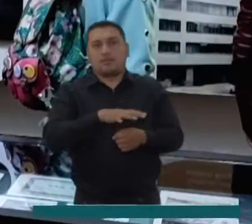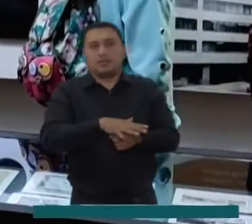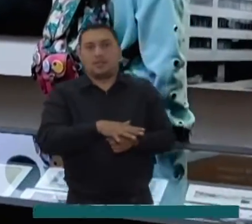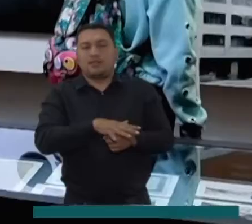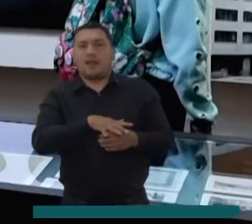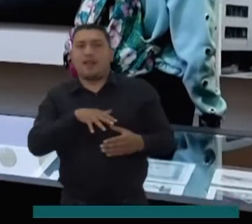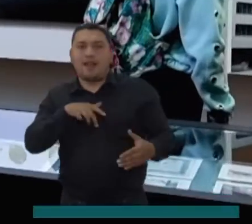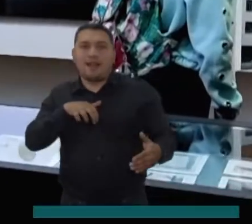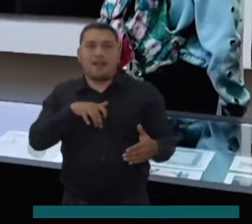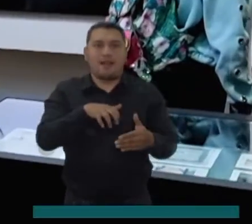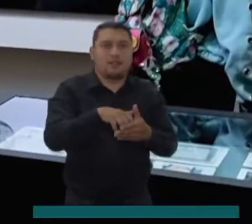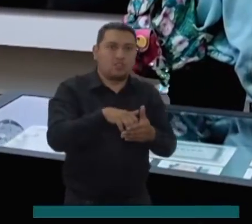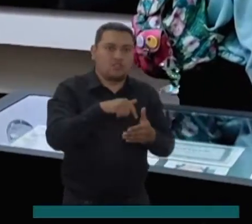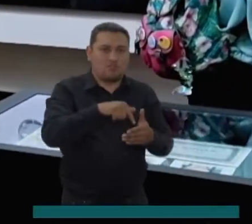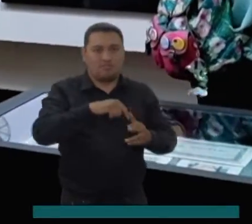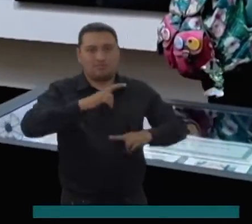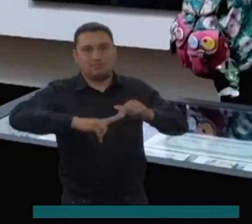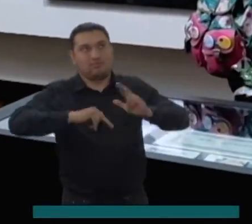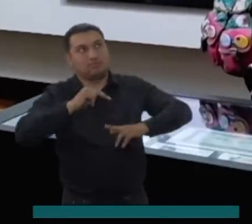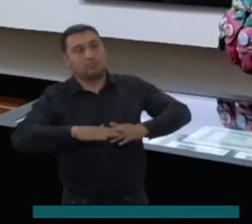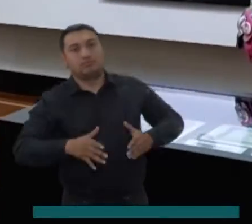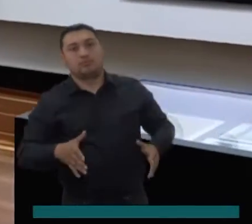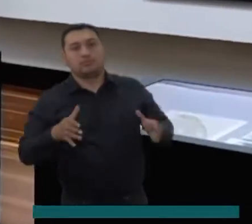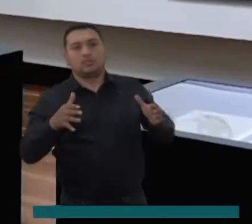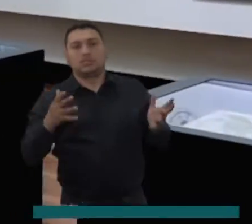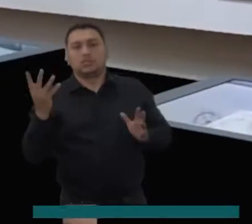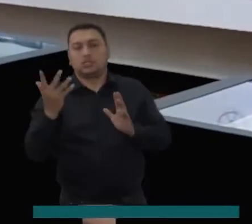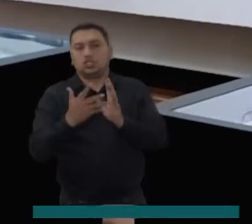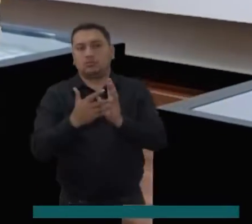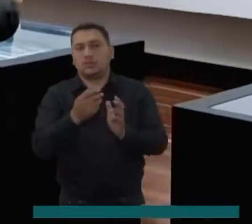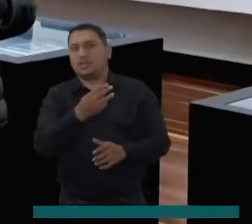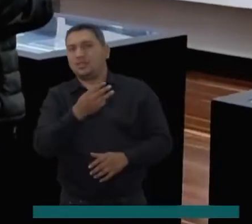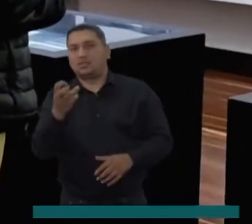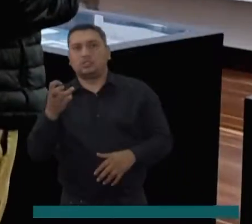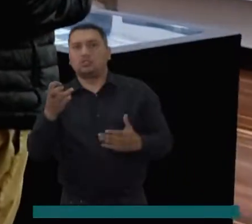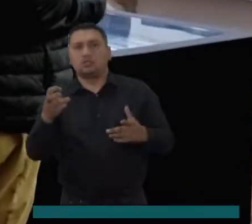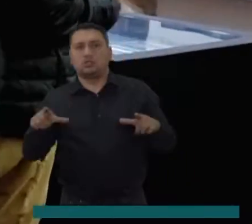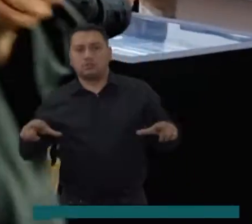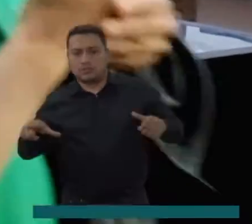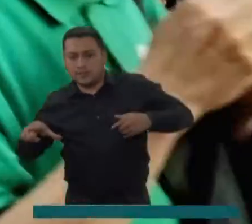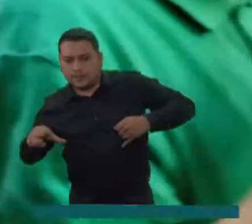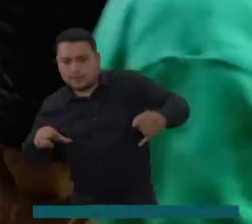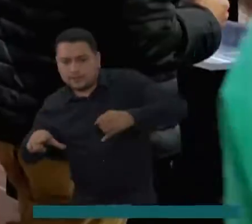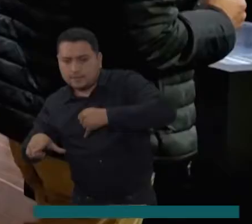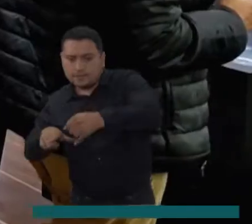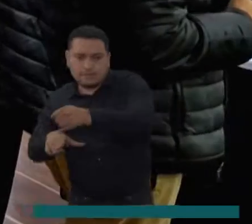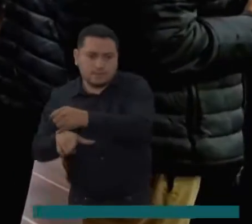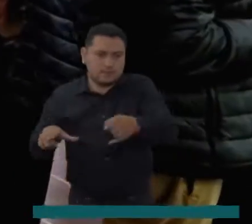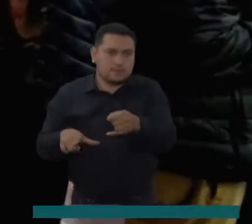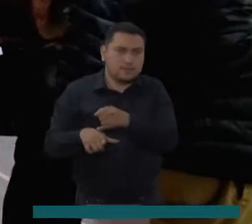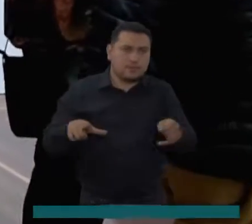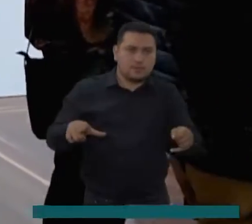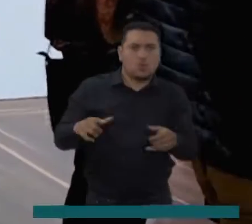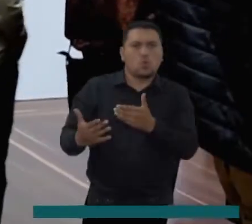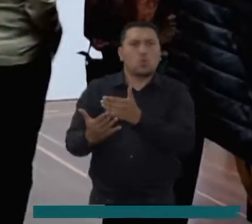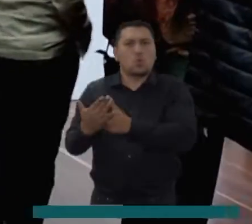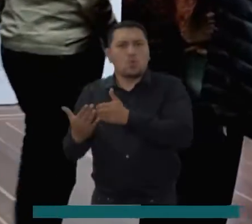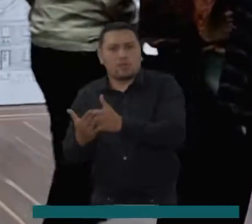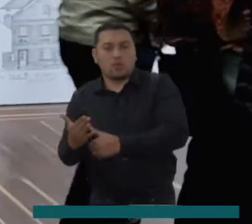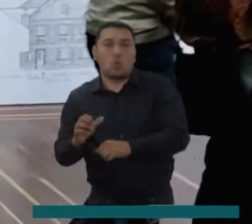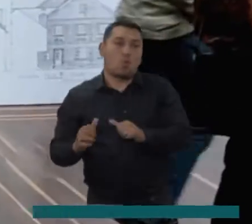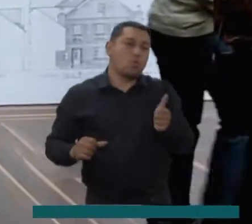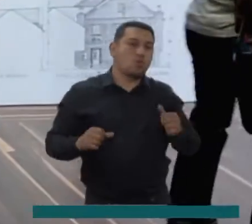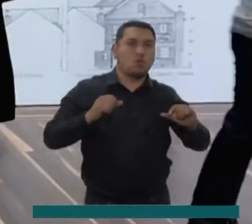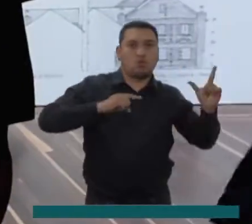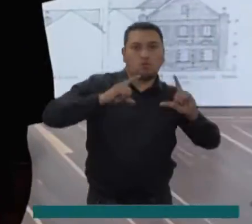primera vez cerca de 5.300 planos, entre documentos, fotografías y videos que han estado resguardados